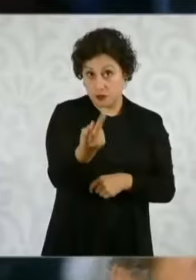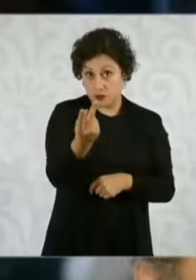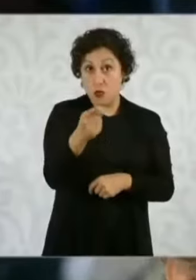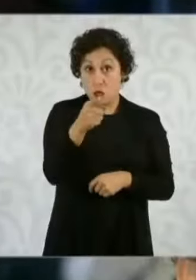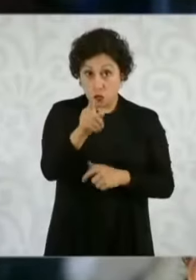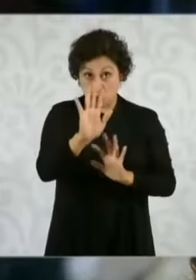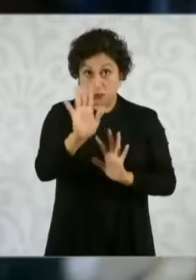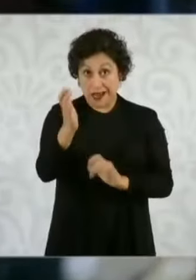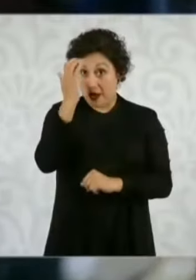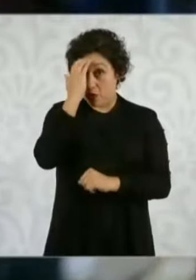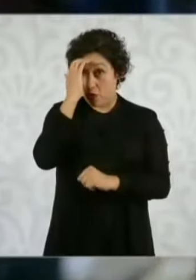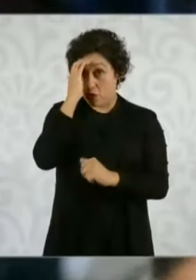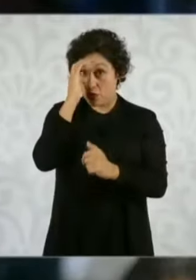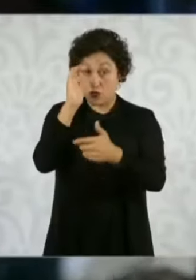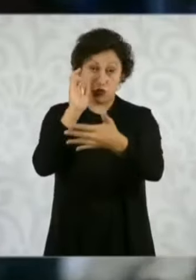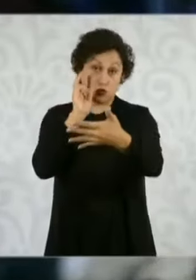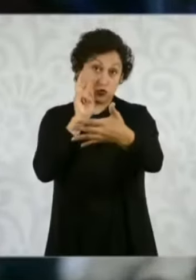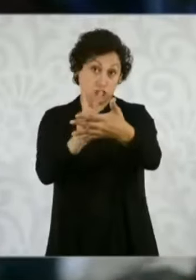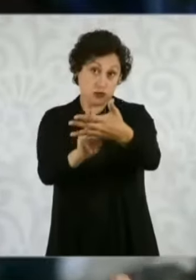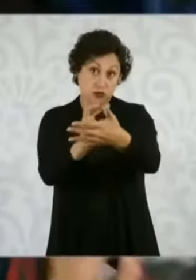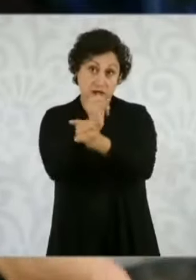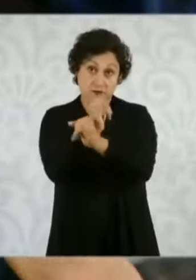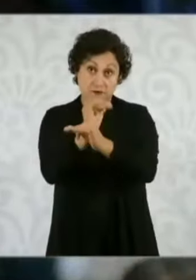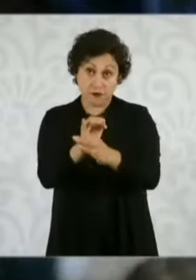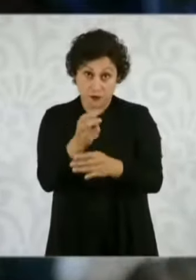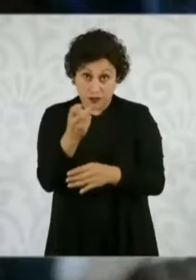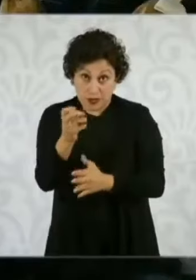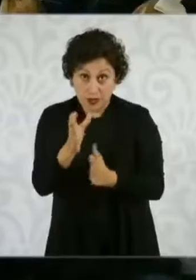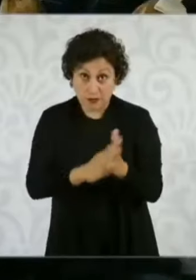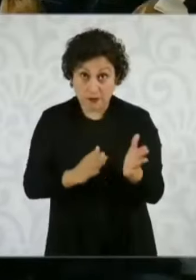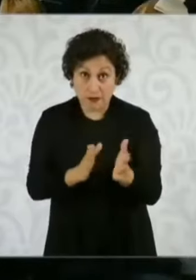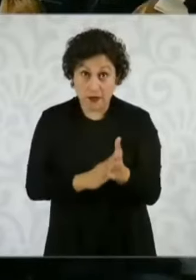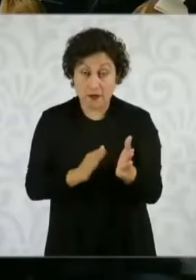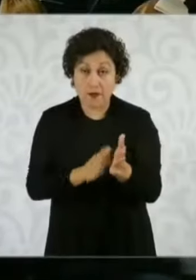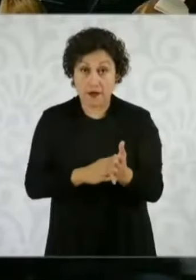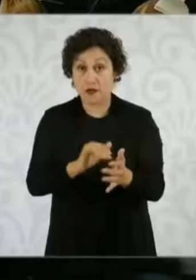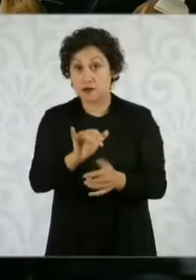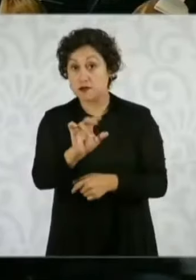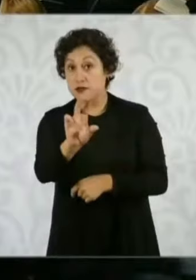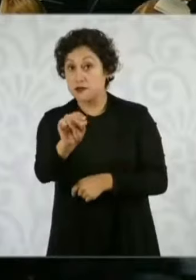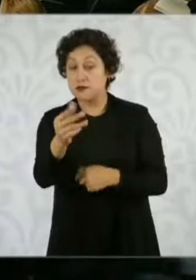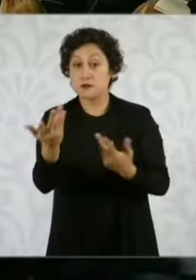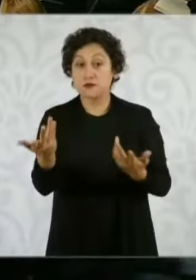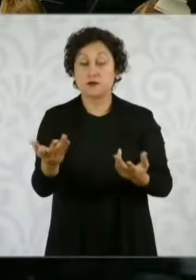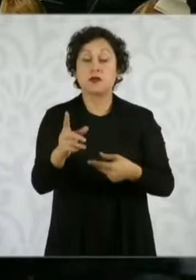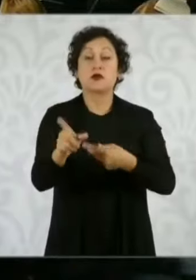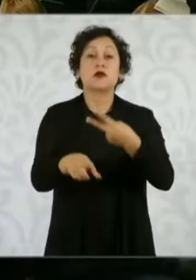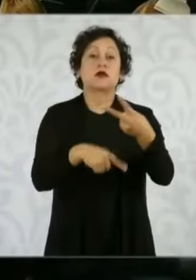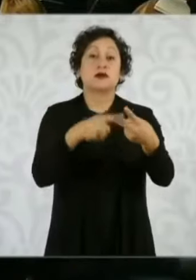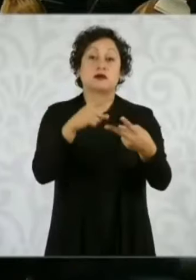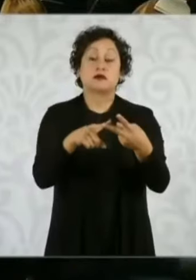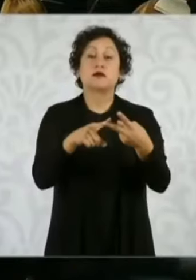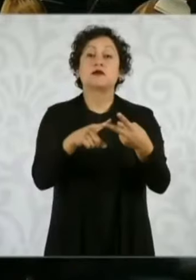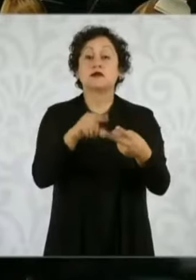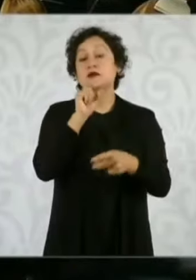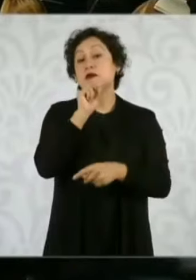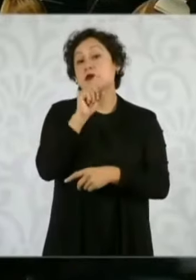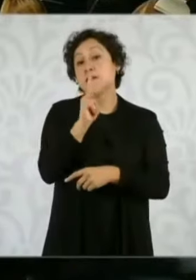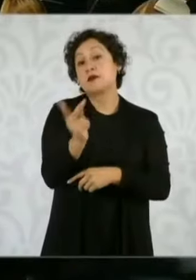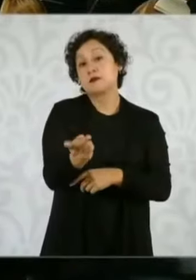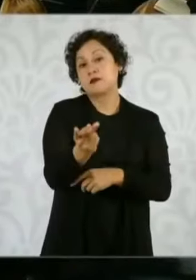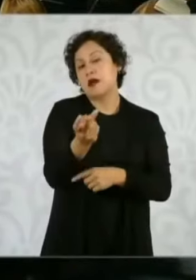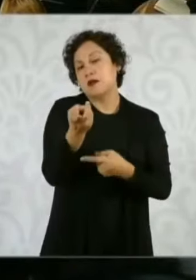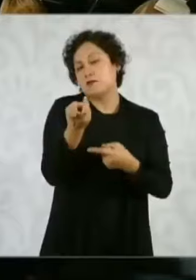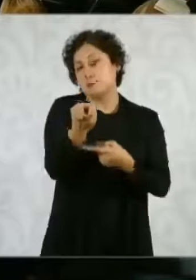acceso a este documento, si conoce el contenido de este texto. Y bueno, preguntarle eso primero.